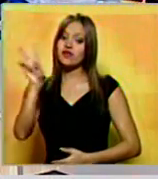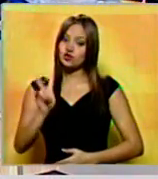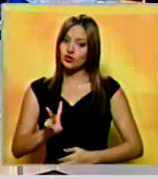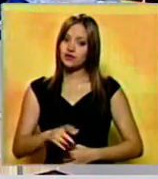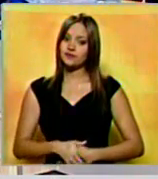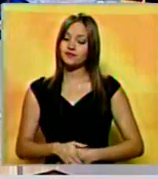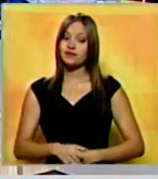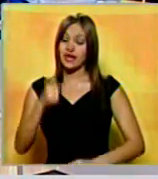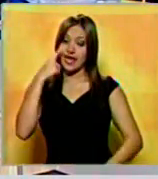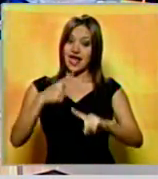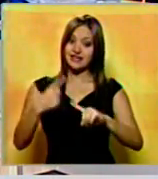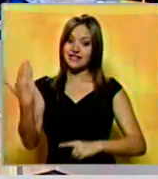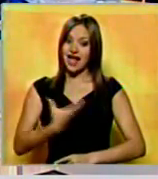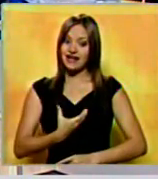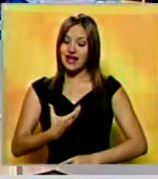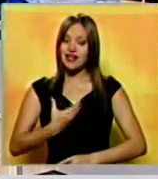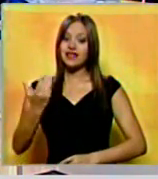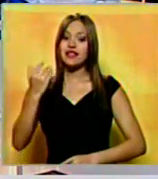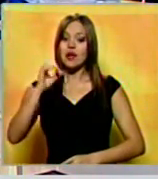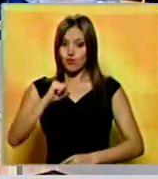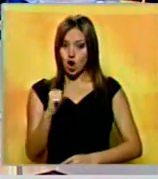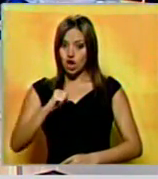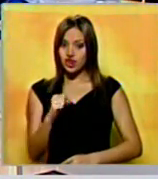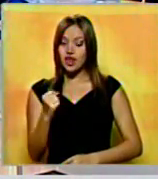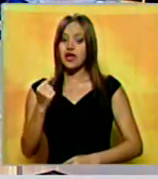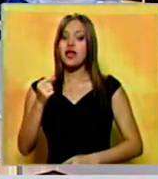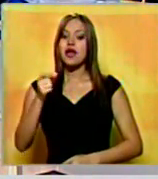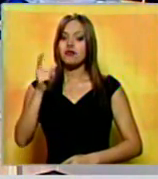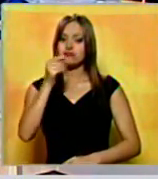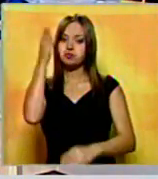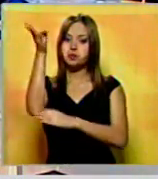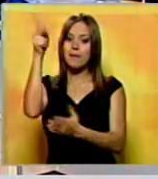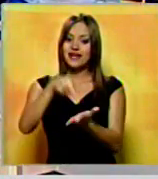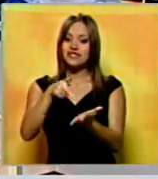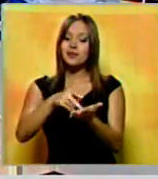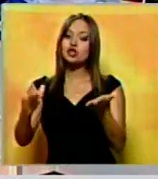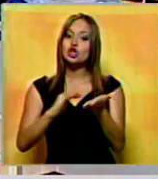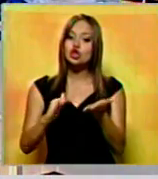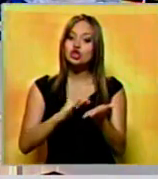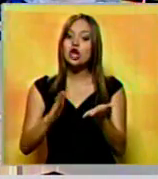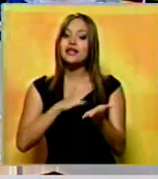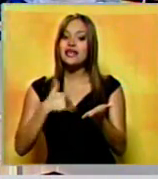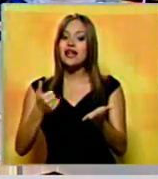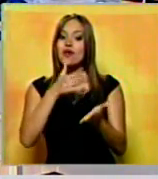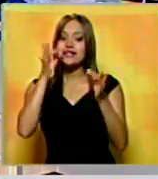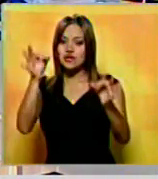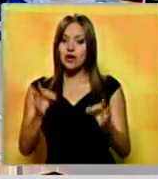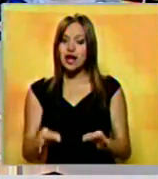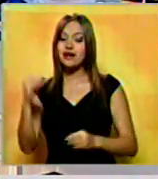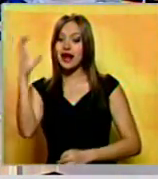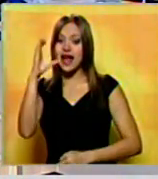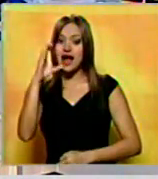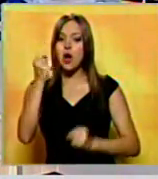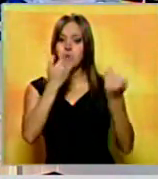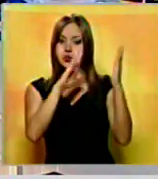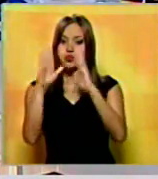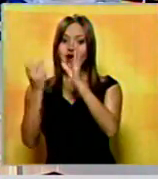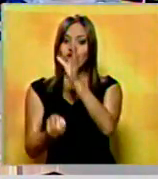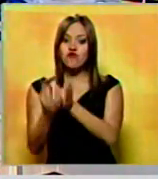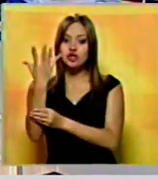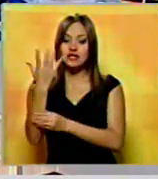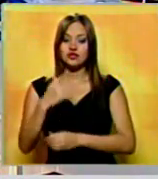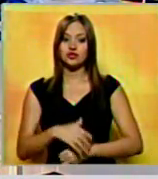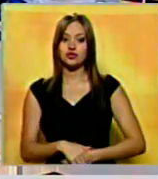El exalcalde de Bogotá, Enrique Peñalosa, participa en un foro denominado Soluciones para la Inseguridad en Caracas, organizado por la Fundación